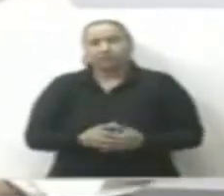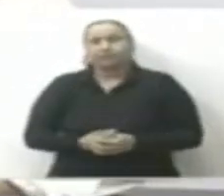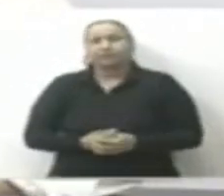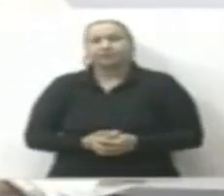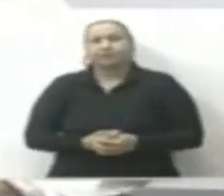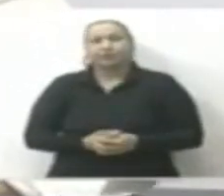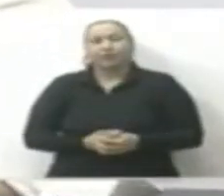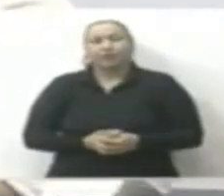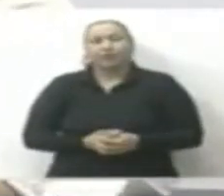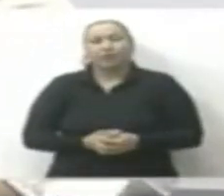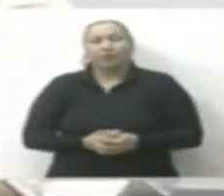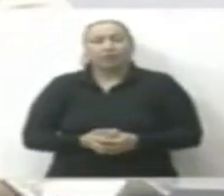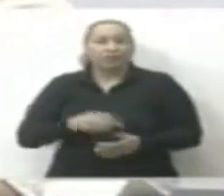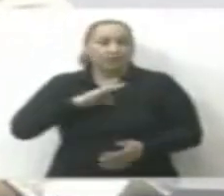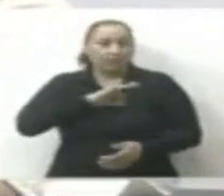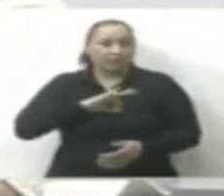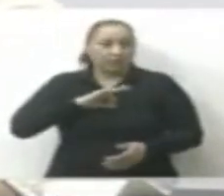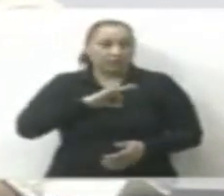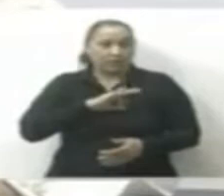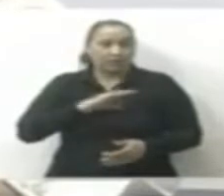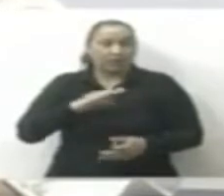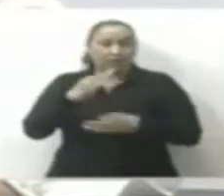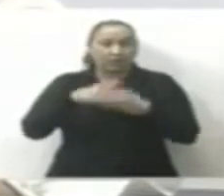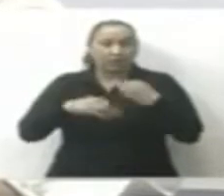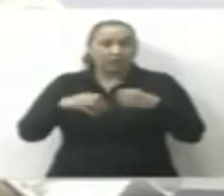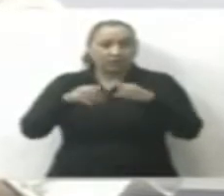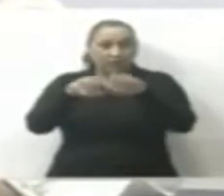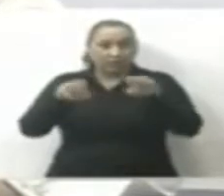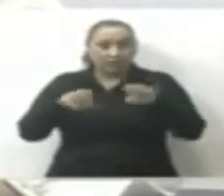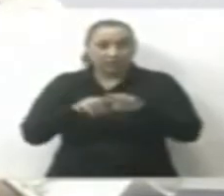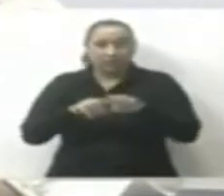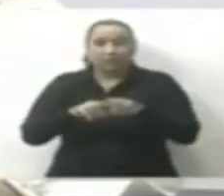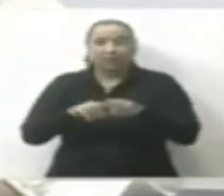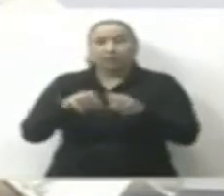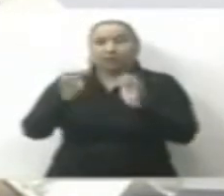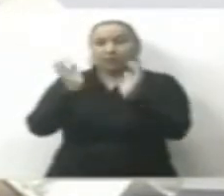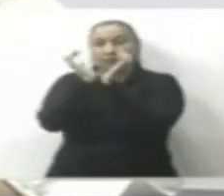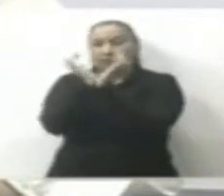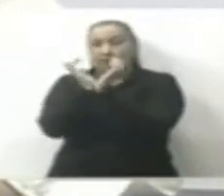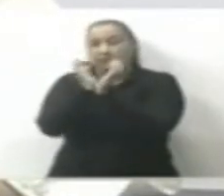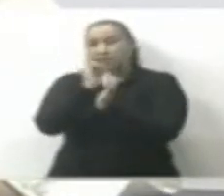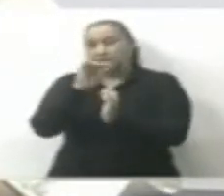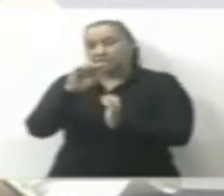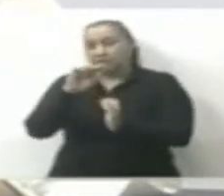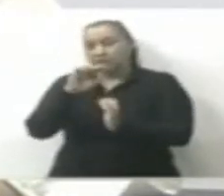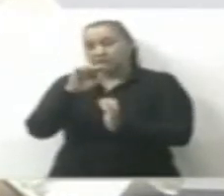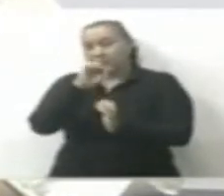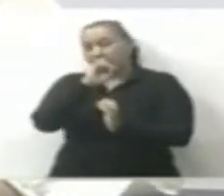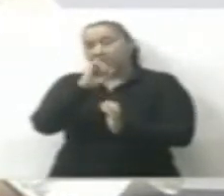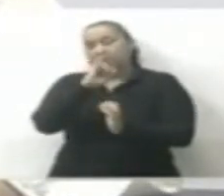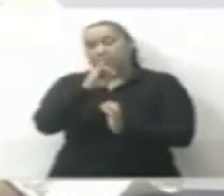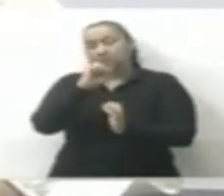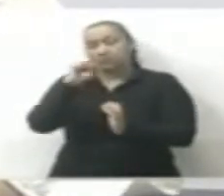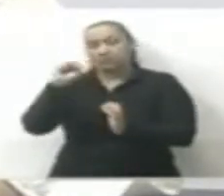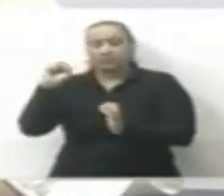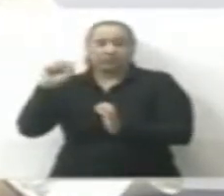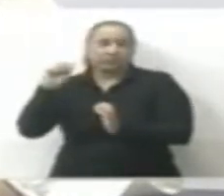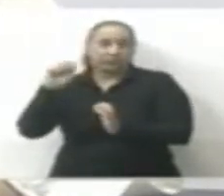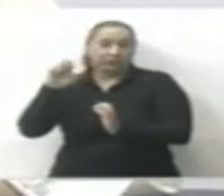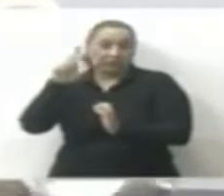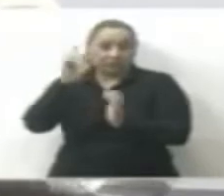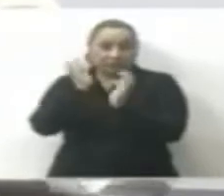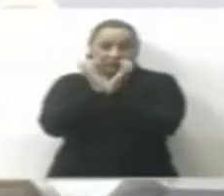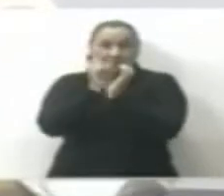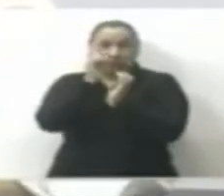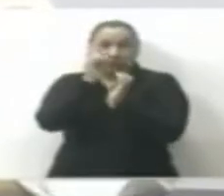Aprovecho para felicitar a todo el equipo de la clínica Dr. Miguel Trejo Ochoa de Liste, la cual fue puesta en servicio